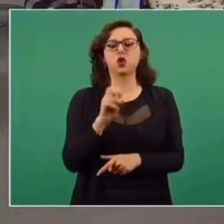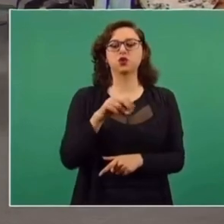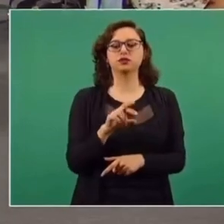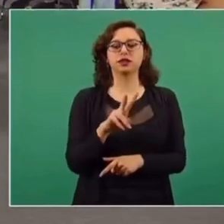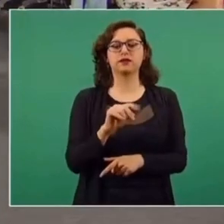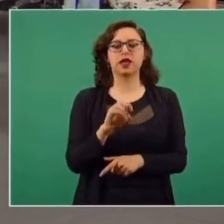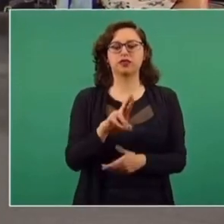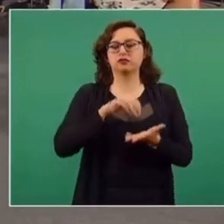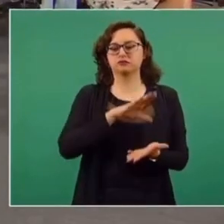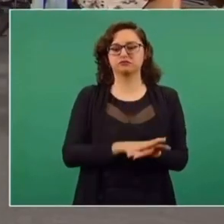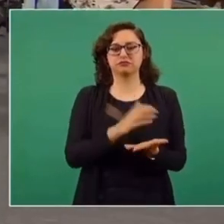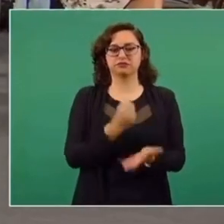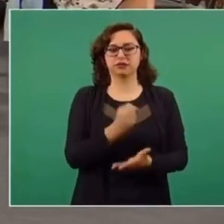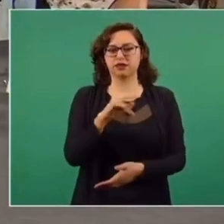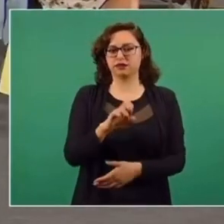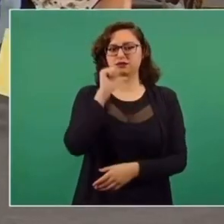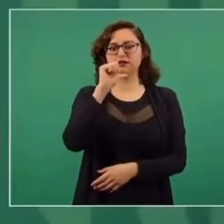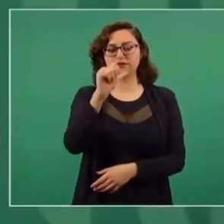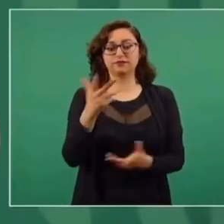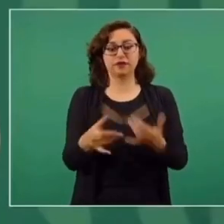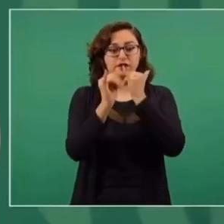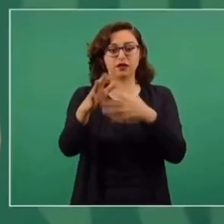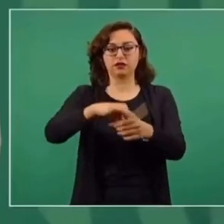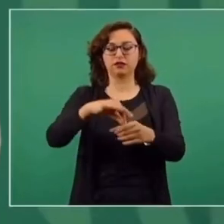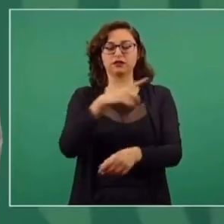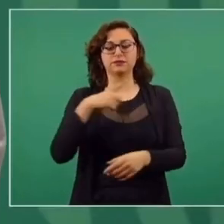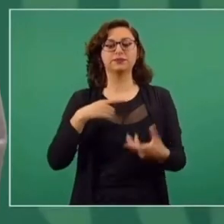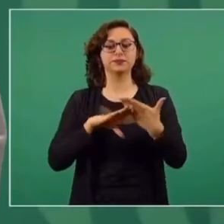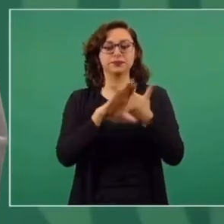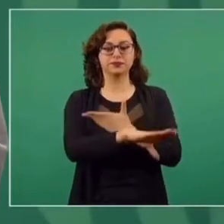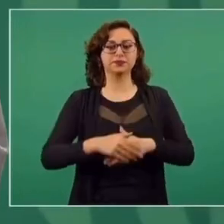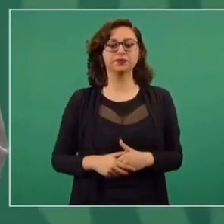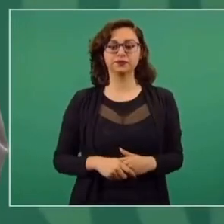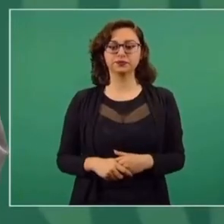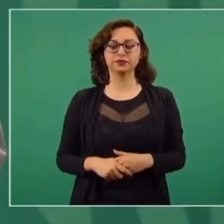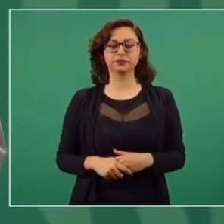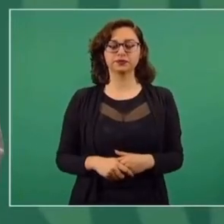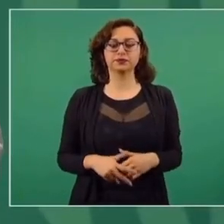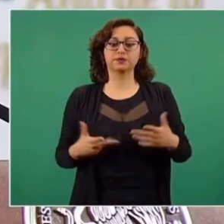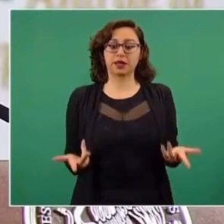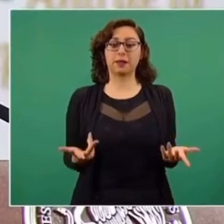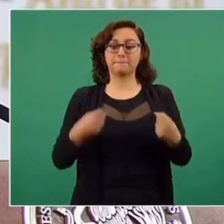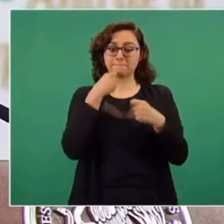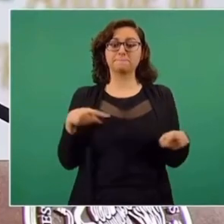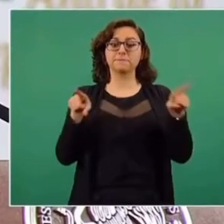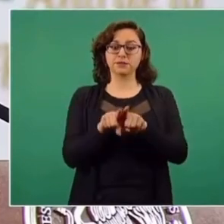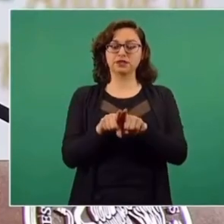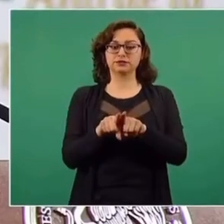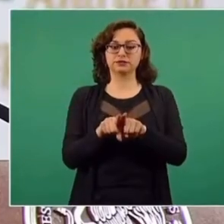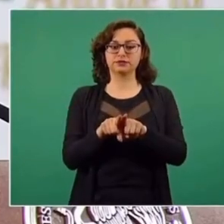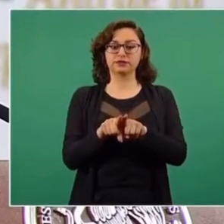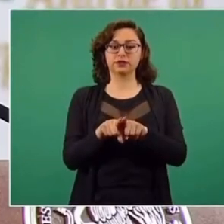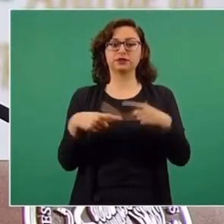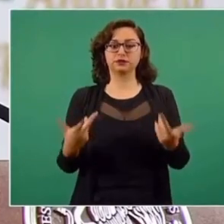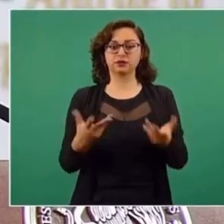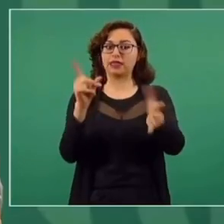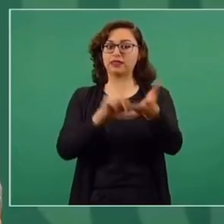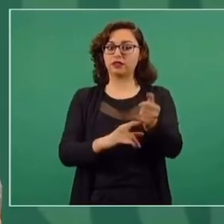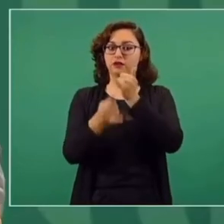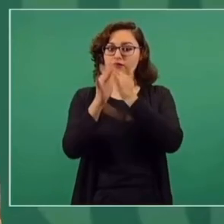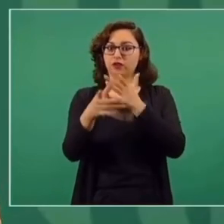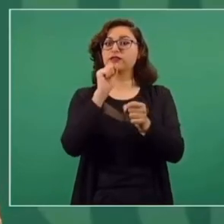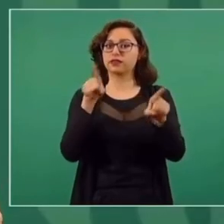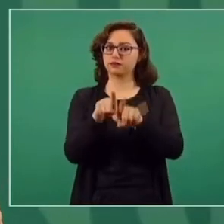se tiene que evitar el fraude electoral. Y el manejo del fraude también en medios de información.